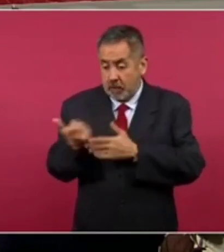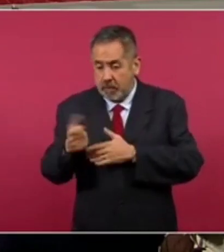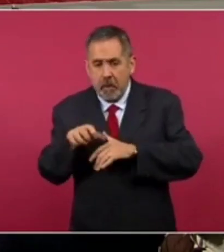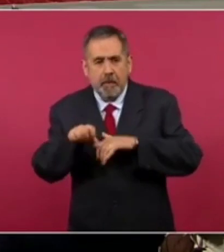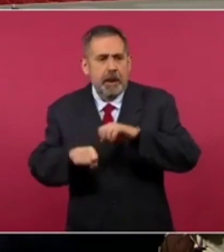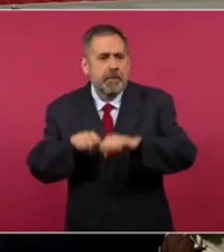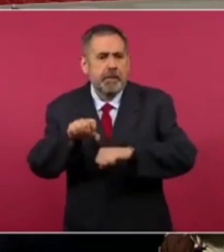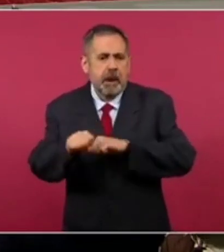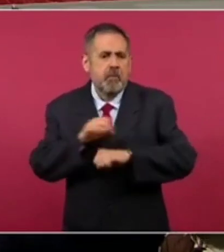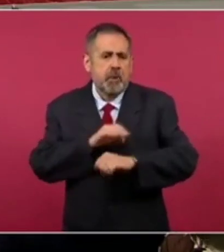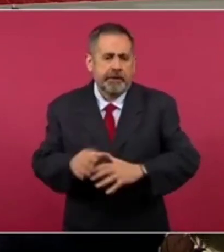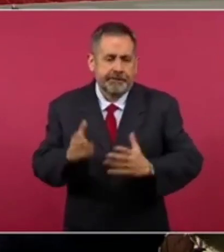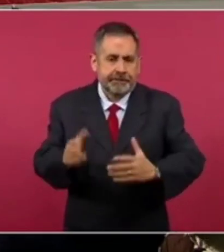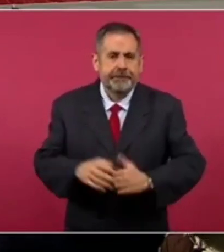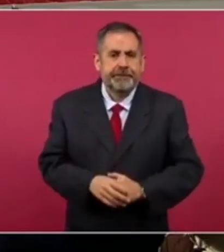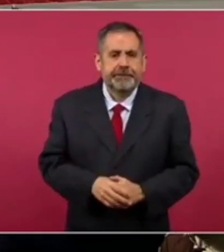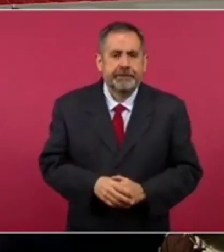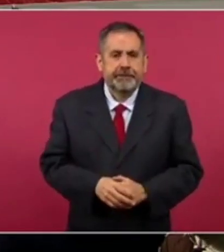mínimo. Adelante.